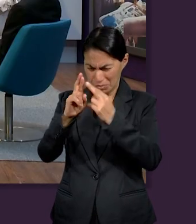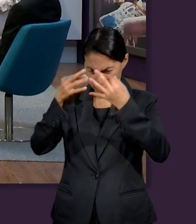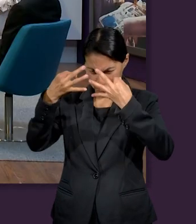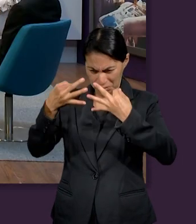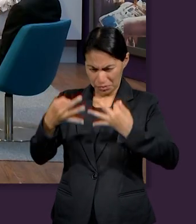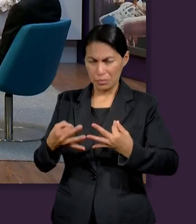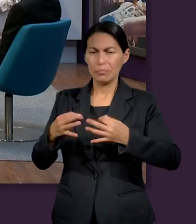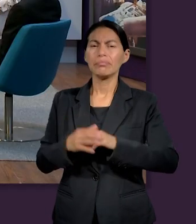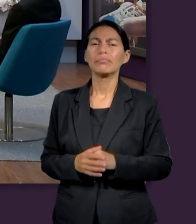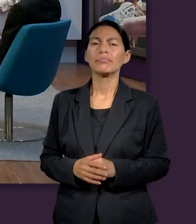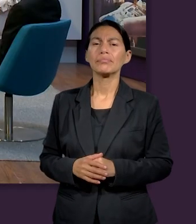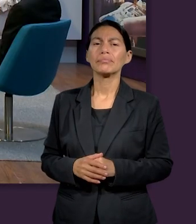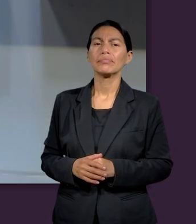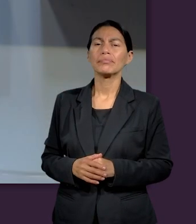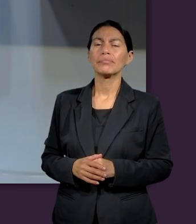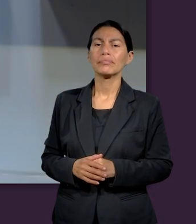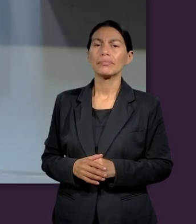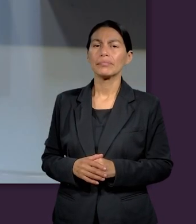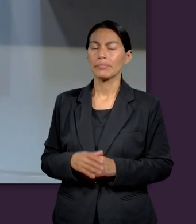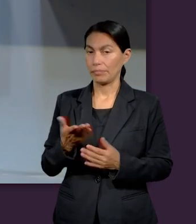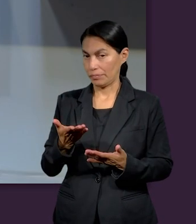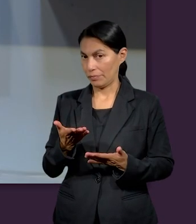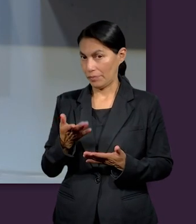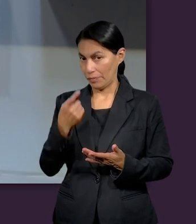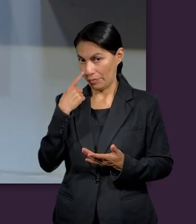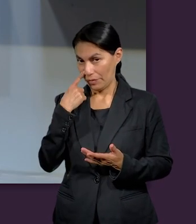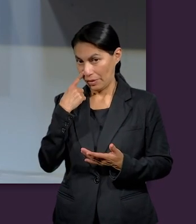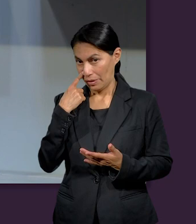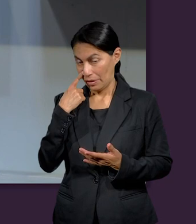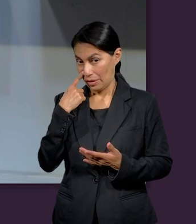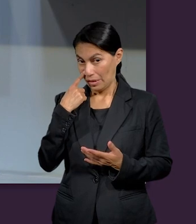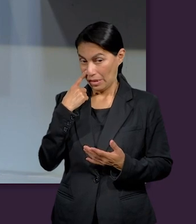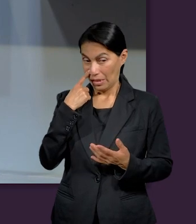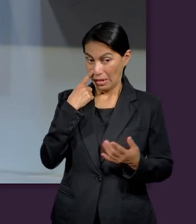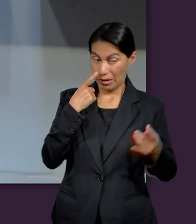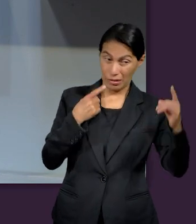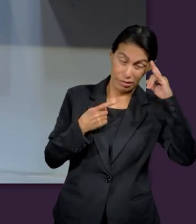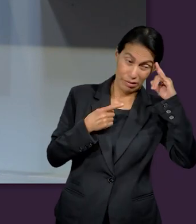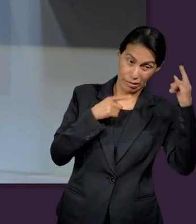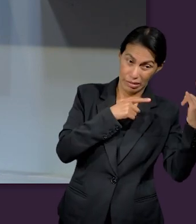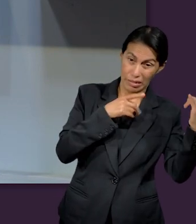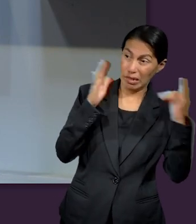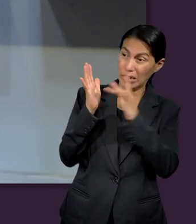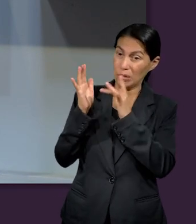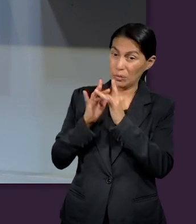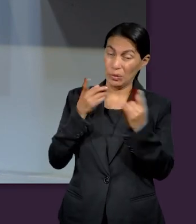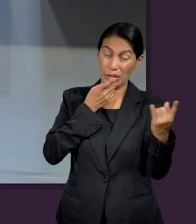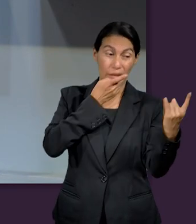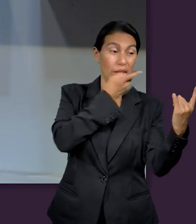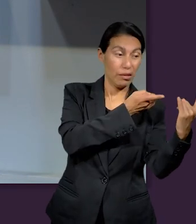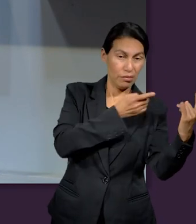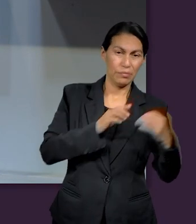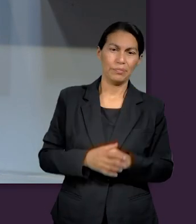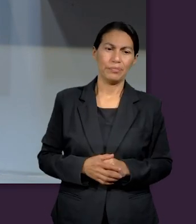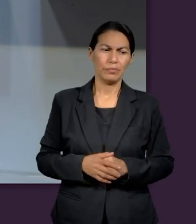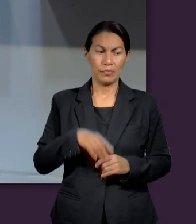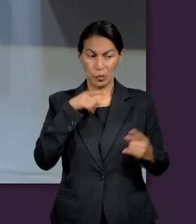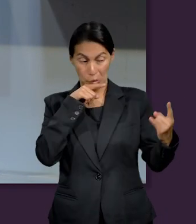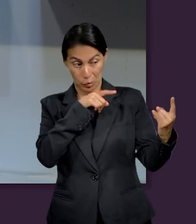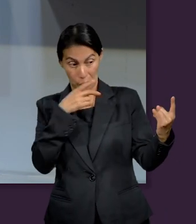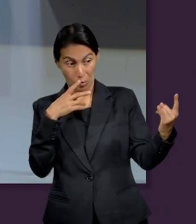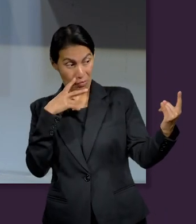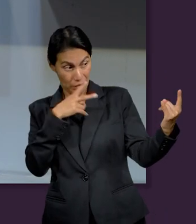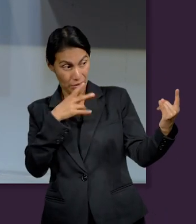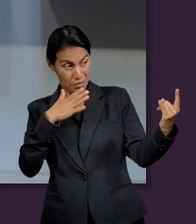al punto de que recuerden que se lo estaba diciendo al enemigo dijo ya